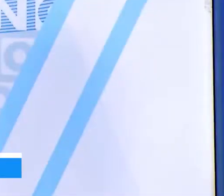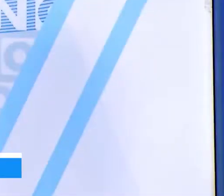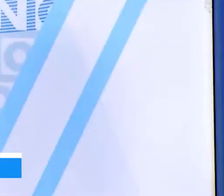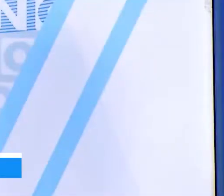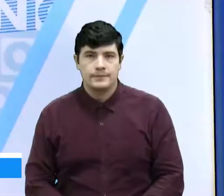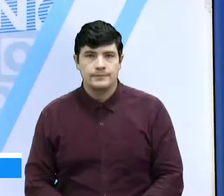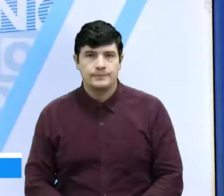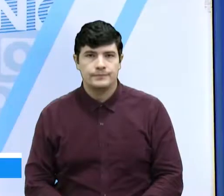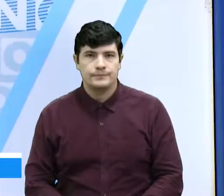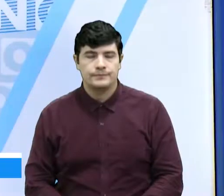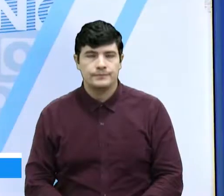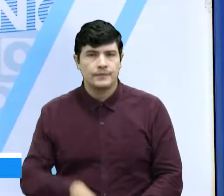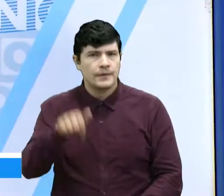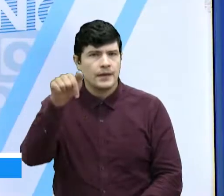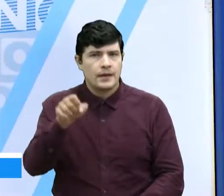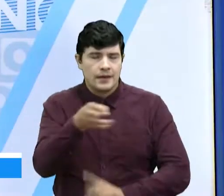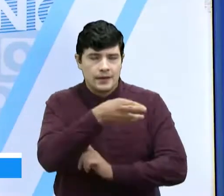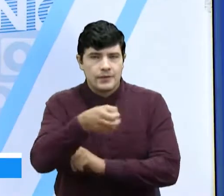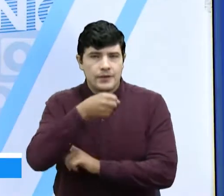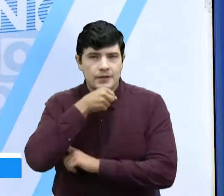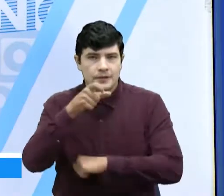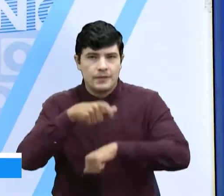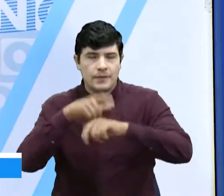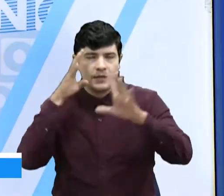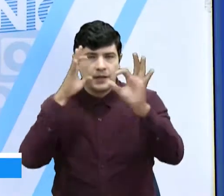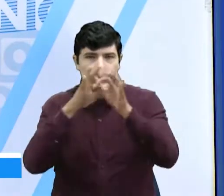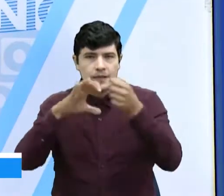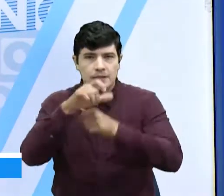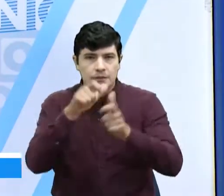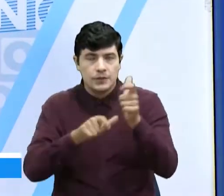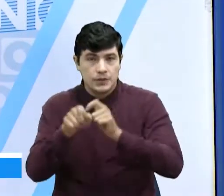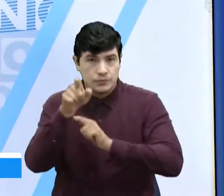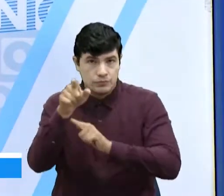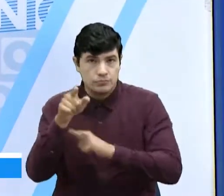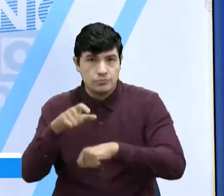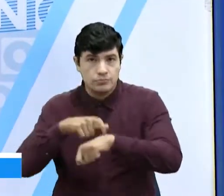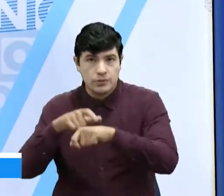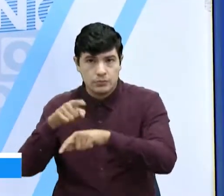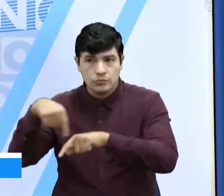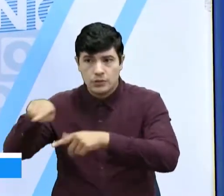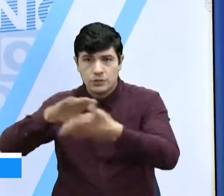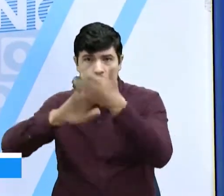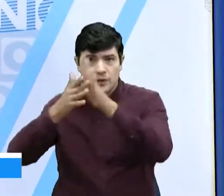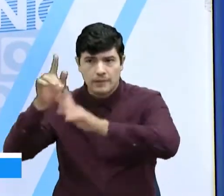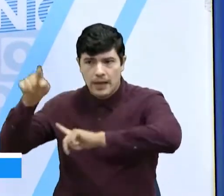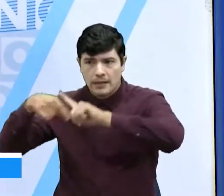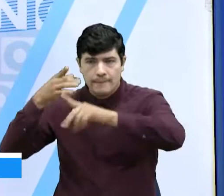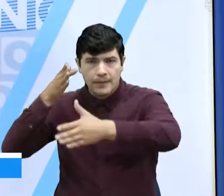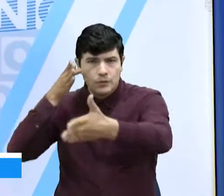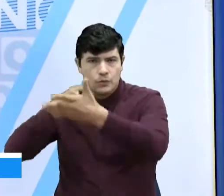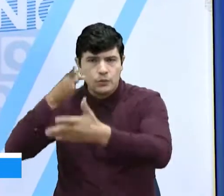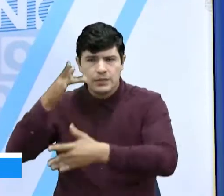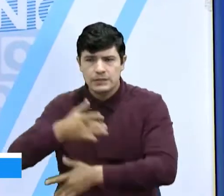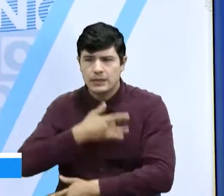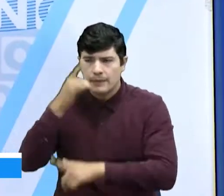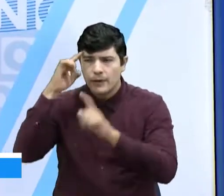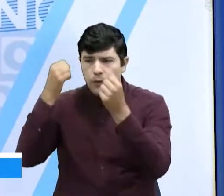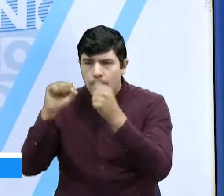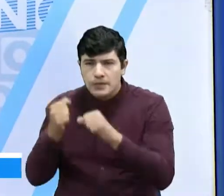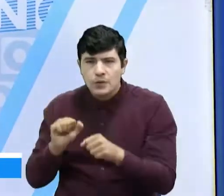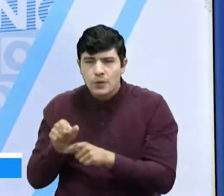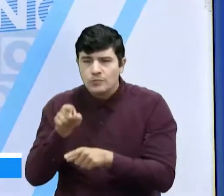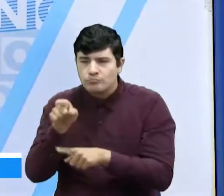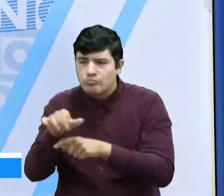En Oriente Noticias, el momento de Lente Ciudadano, su sección, la de los televidentes, quienes nos pueden hacer llegar sus denuncias, sus preocupaciones de barrios o